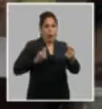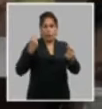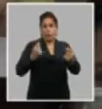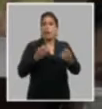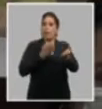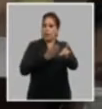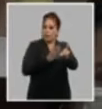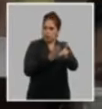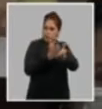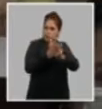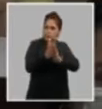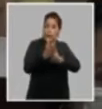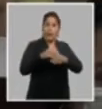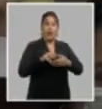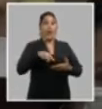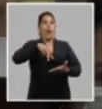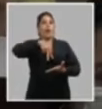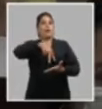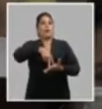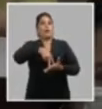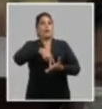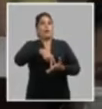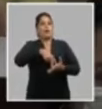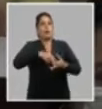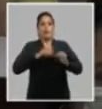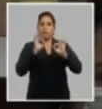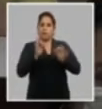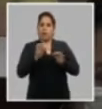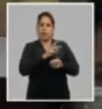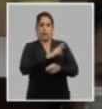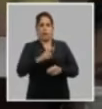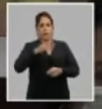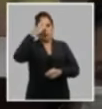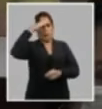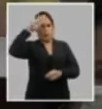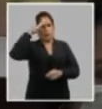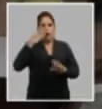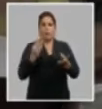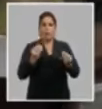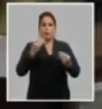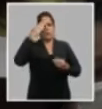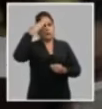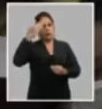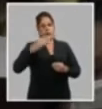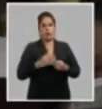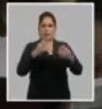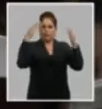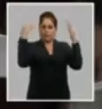para que se mantenga erguida e inversible por siempre esta revolución muchas gracias